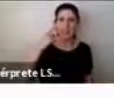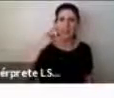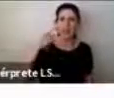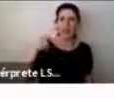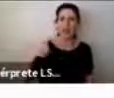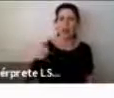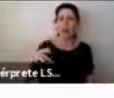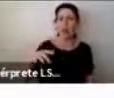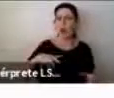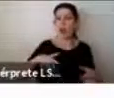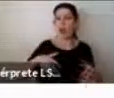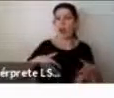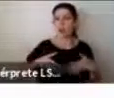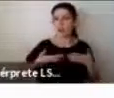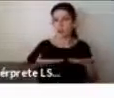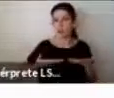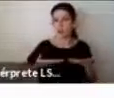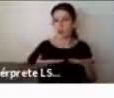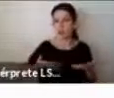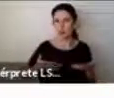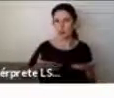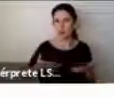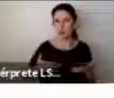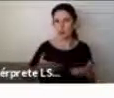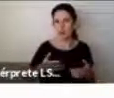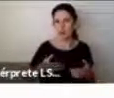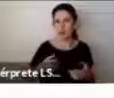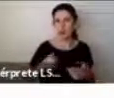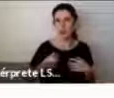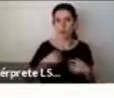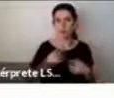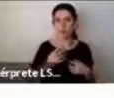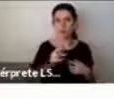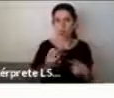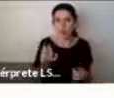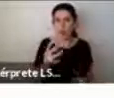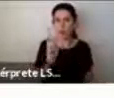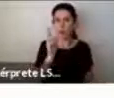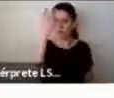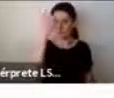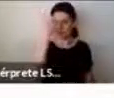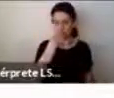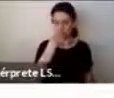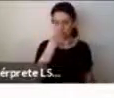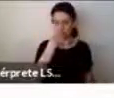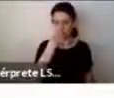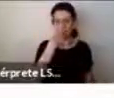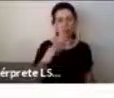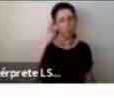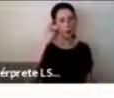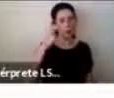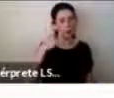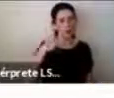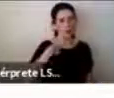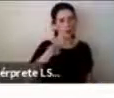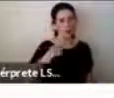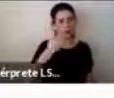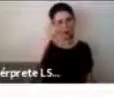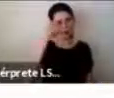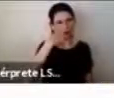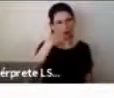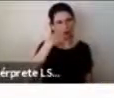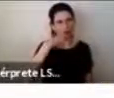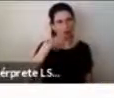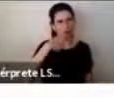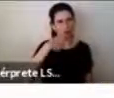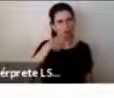cosas de no solamente centrarse en lo que a uno le pasa sino que también ponen la atención en el otro entonces también están dos